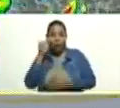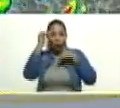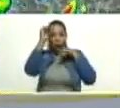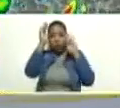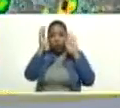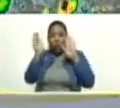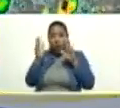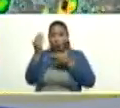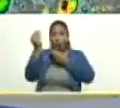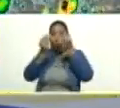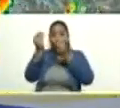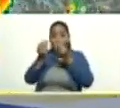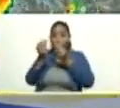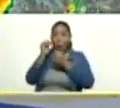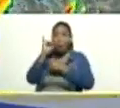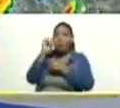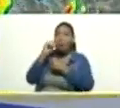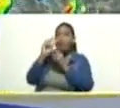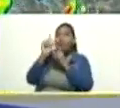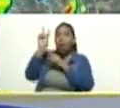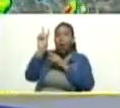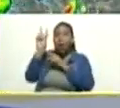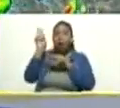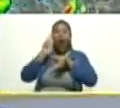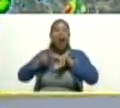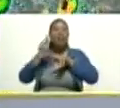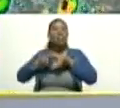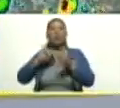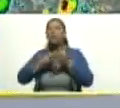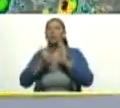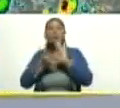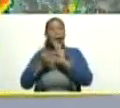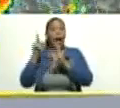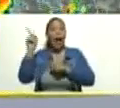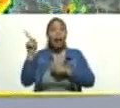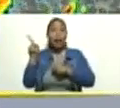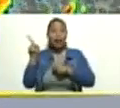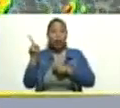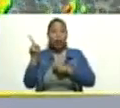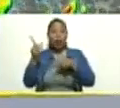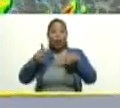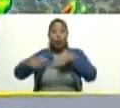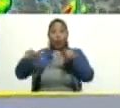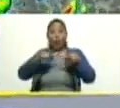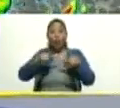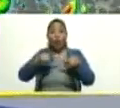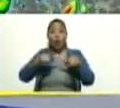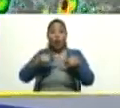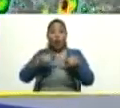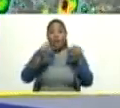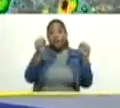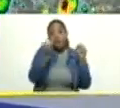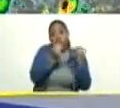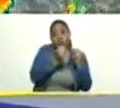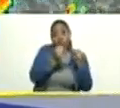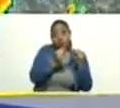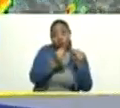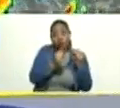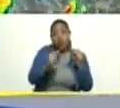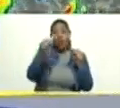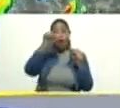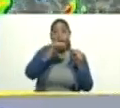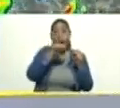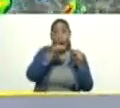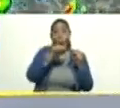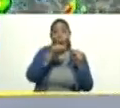fenómeno del niño. El niño es un calentamiento de las aguas del Pacífico y un enfriamiento de las aguas del Atlántico.